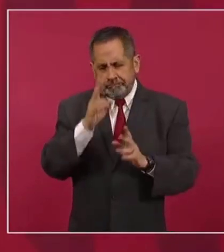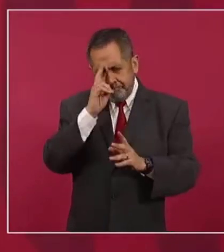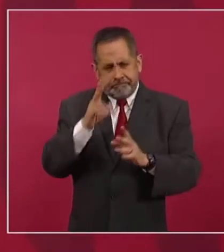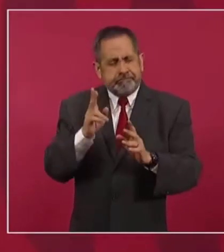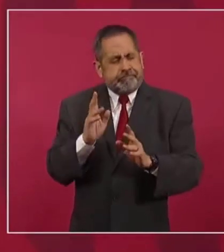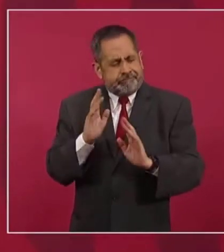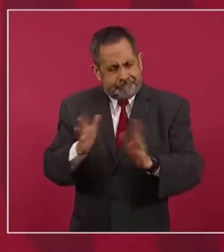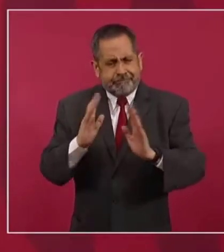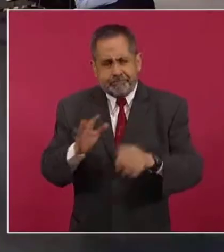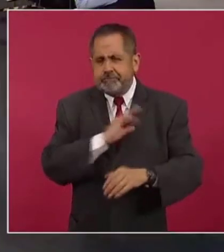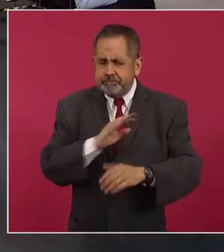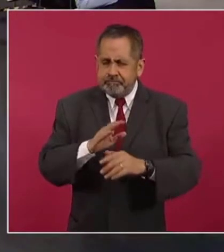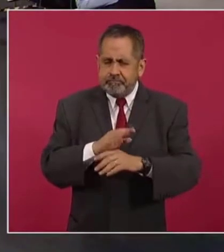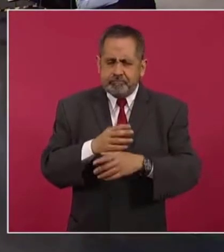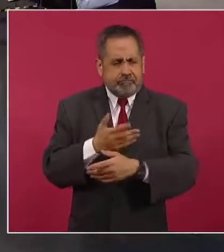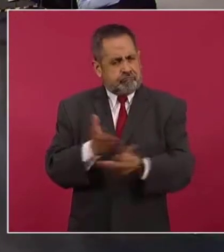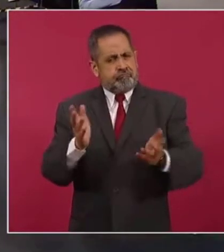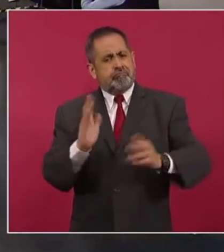debe de hacerse. Muchas gracias.